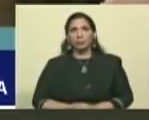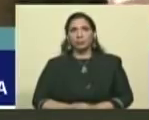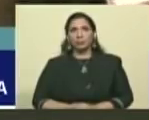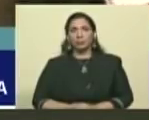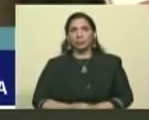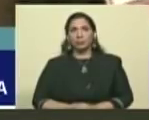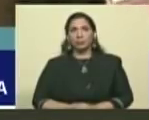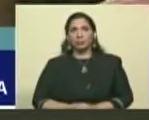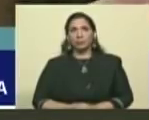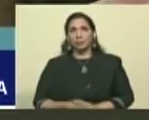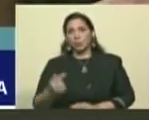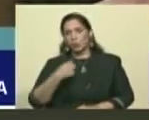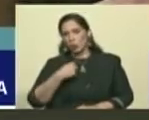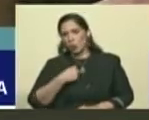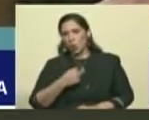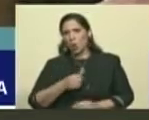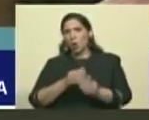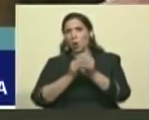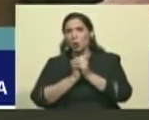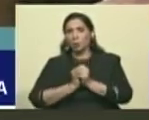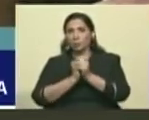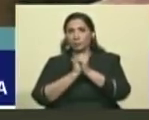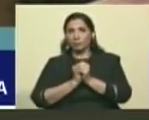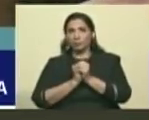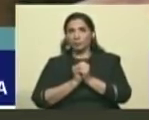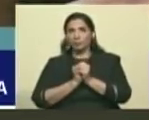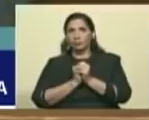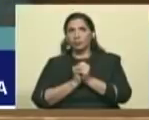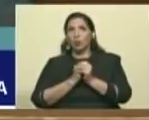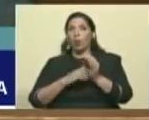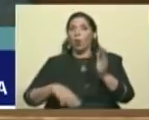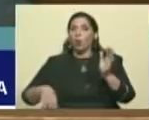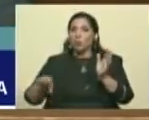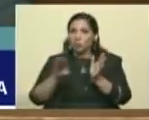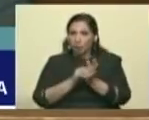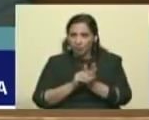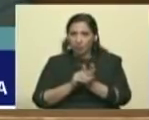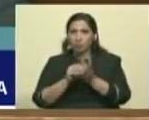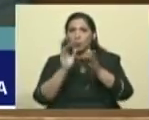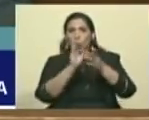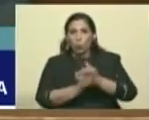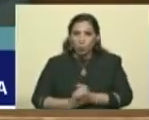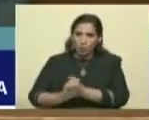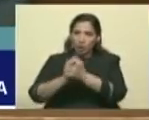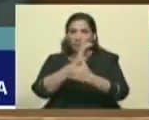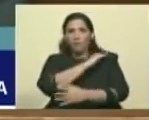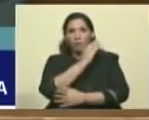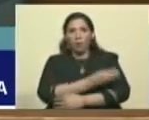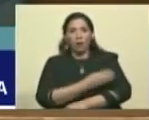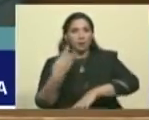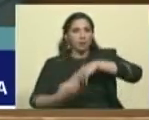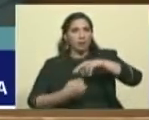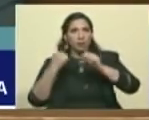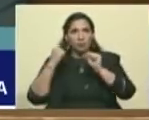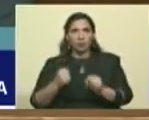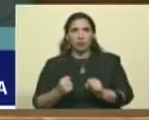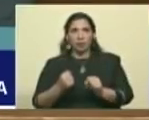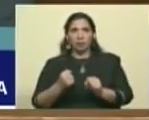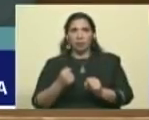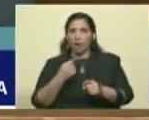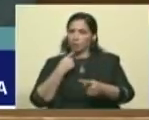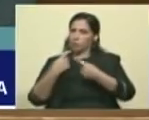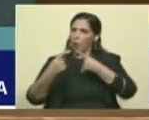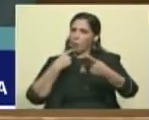Yo imploro nuevamente por la unidad de las fuerzas revolucionarias. Digámonos lo que tengamos que decirnos